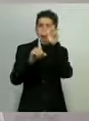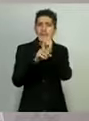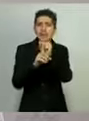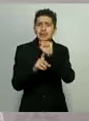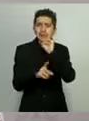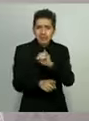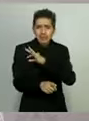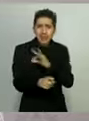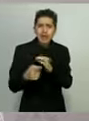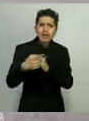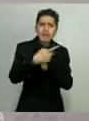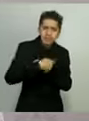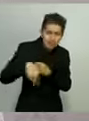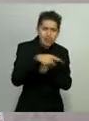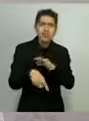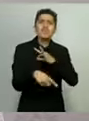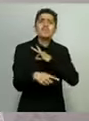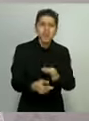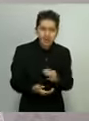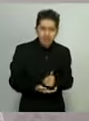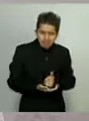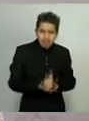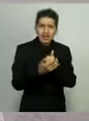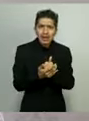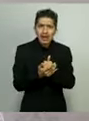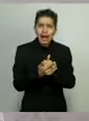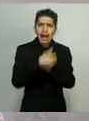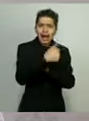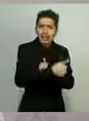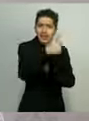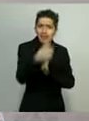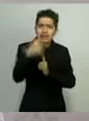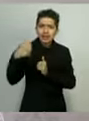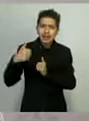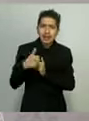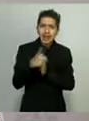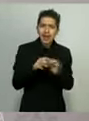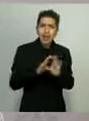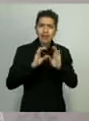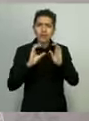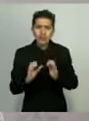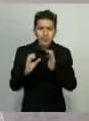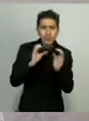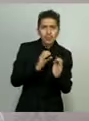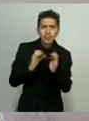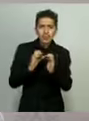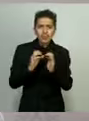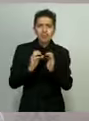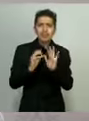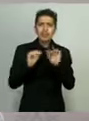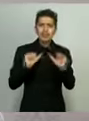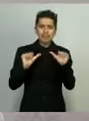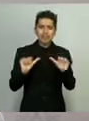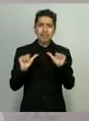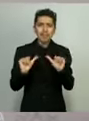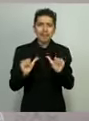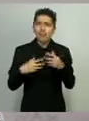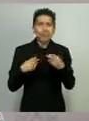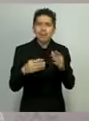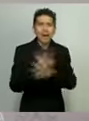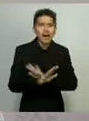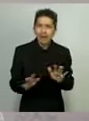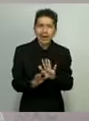al quite, si cada quien hace lo que le toca, si hacemos cada quien lo que nos toca, para enfrentar con éxito